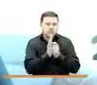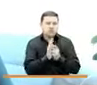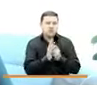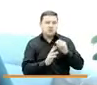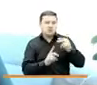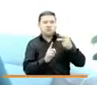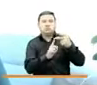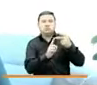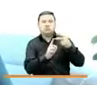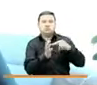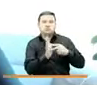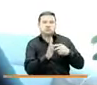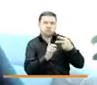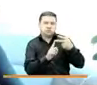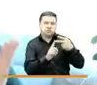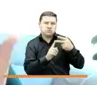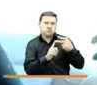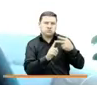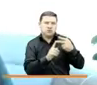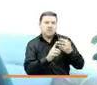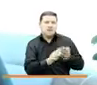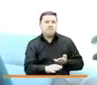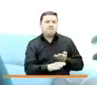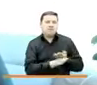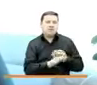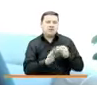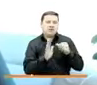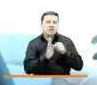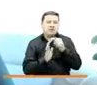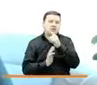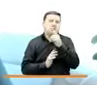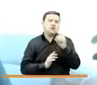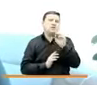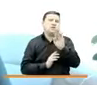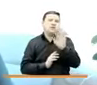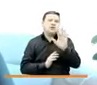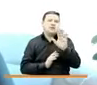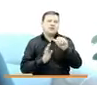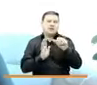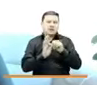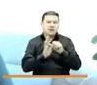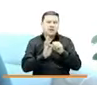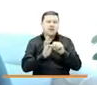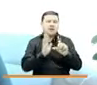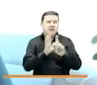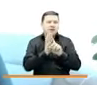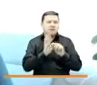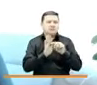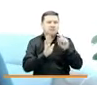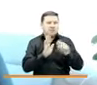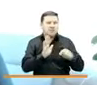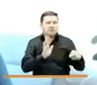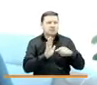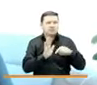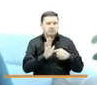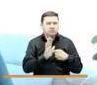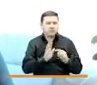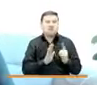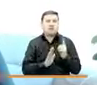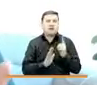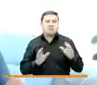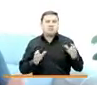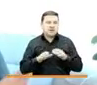segunda que es la que se plasma en el artículo 145 de la citada ley, que es la primera